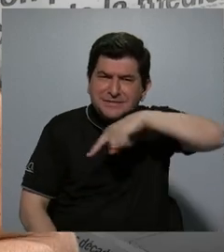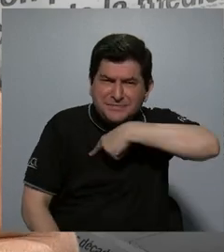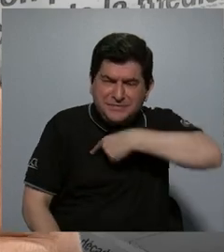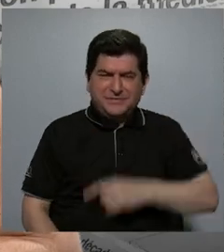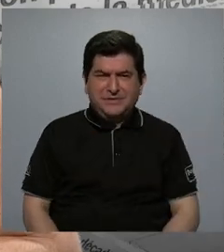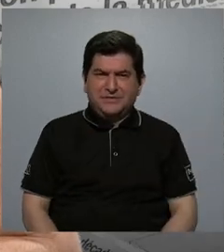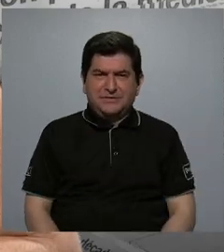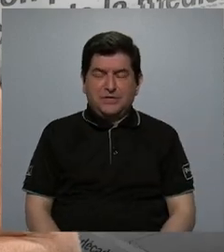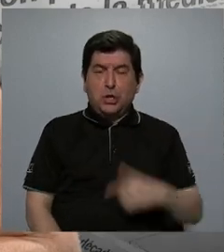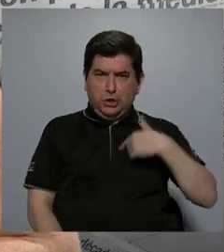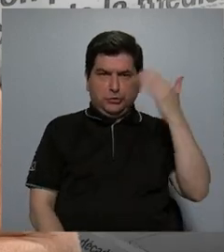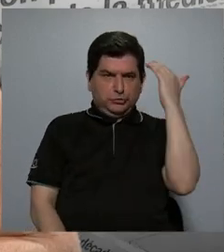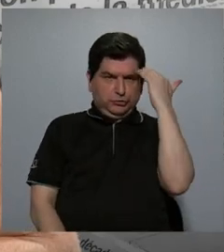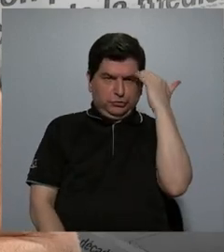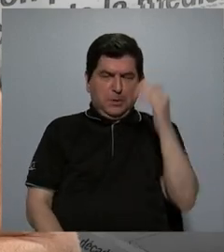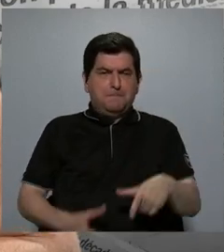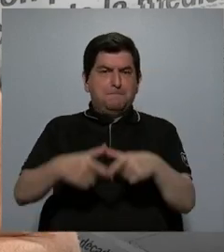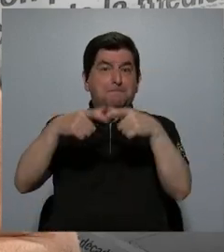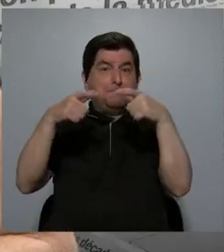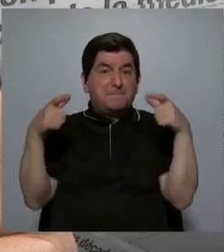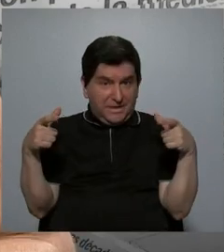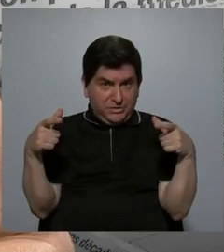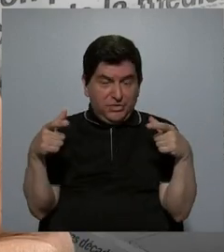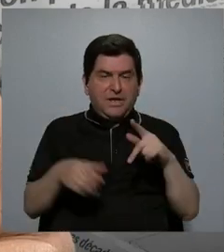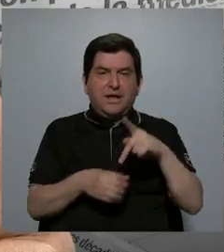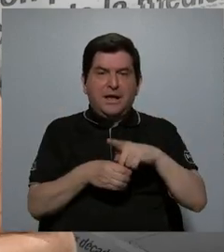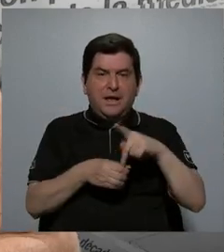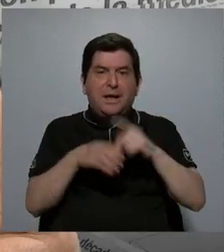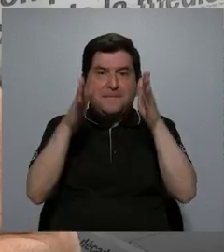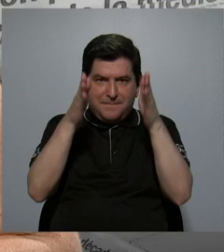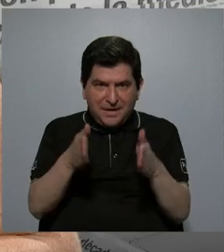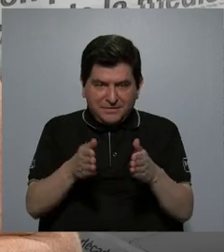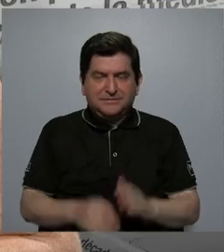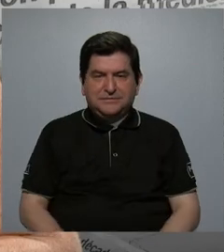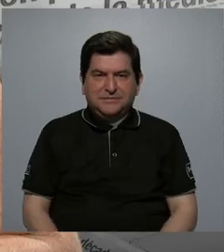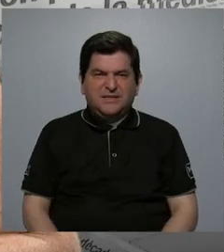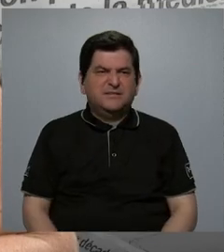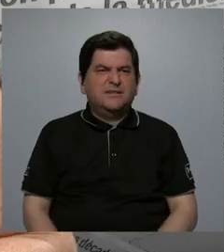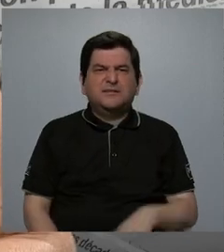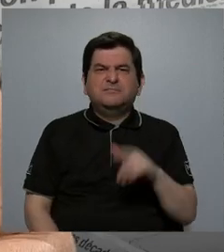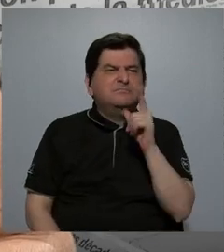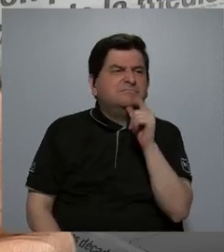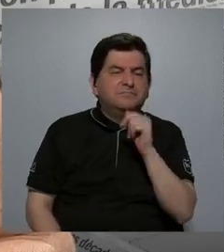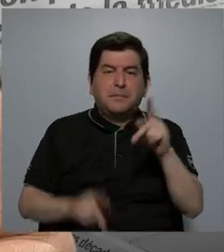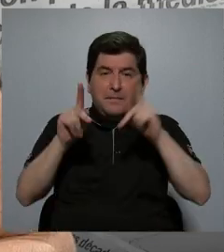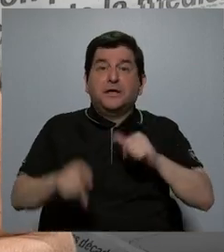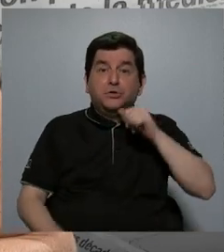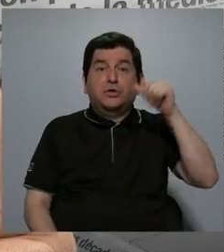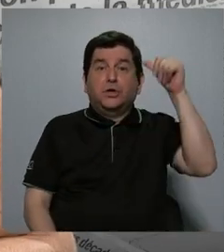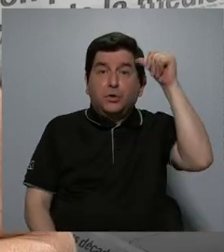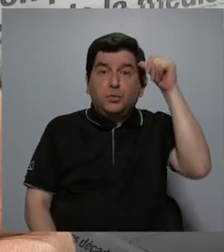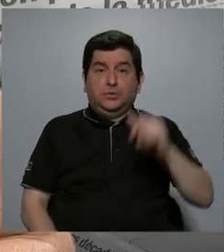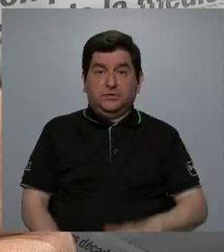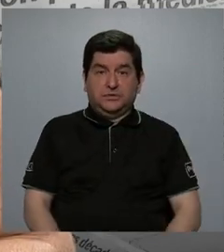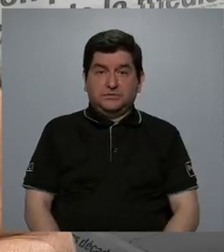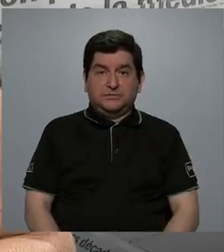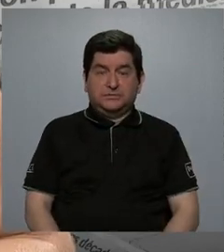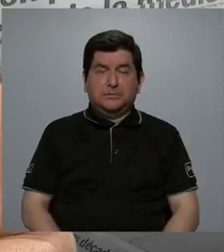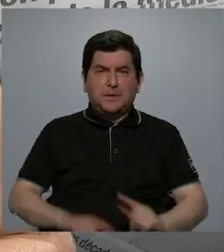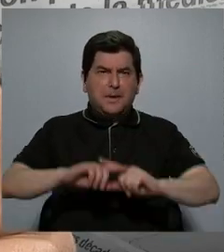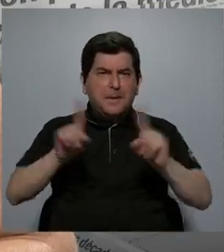investigaciones que conozco, la mayoría de los participantes en ellas son personas adultas, pero